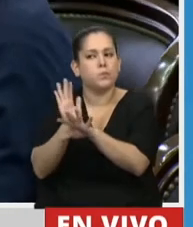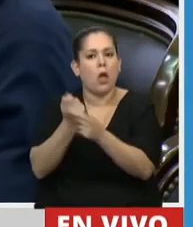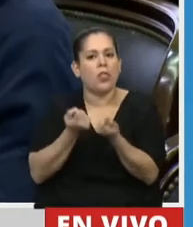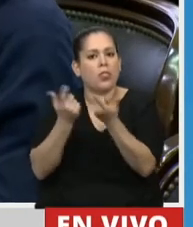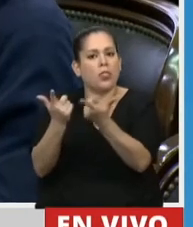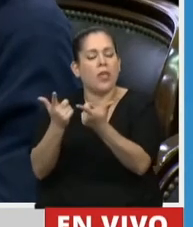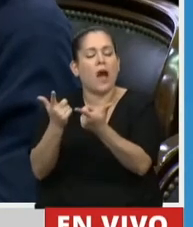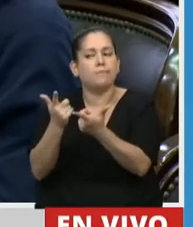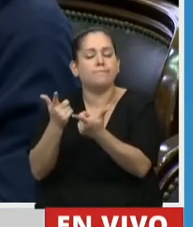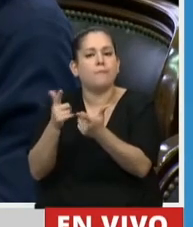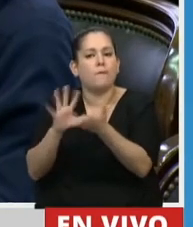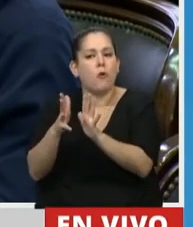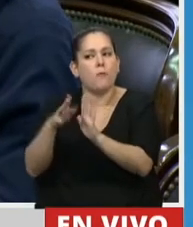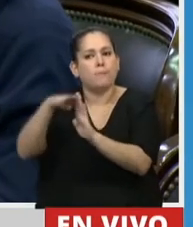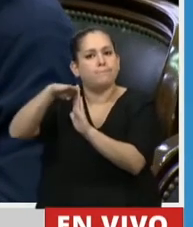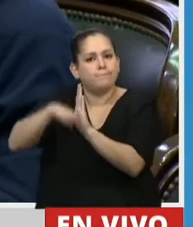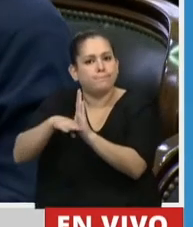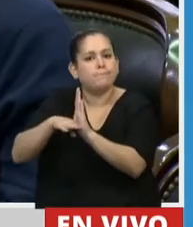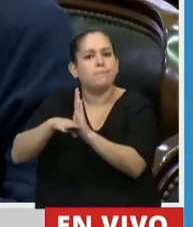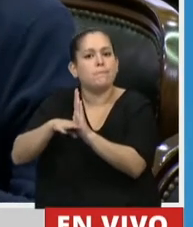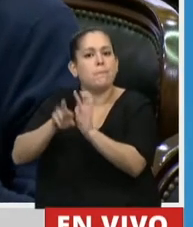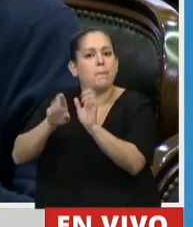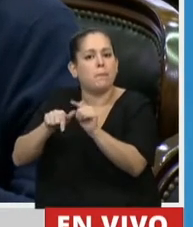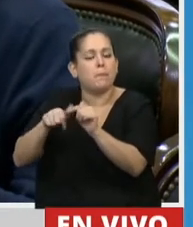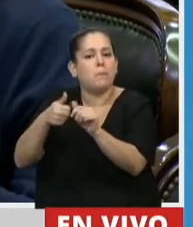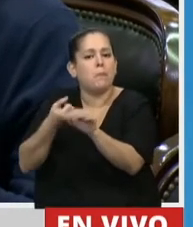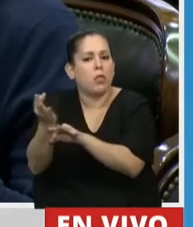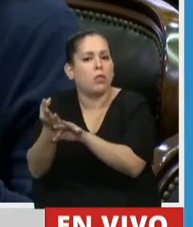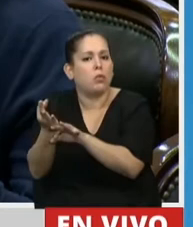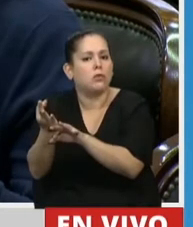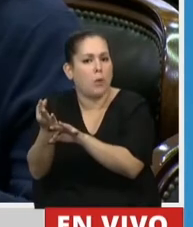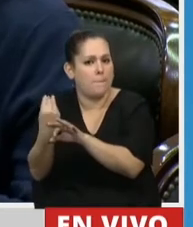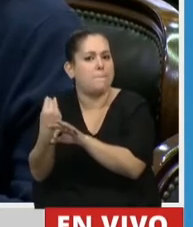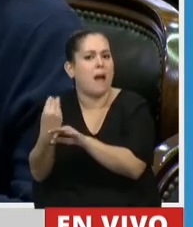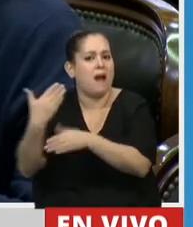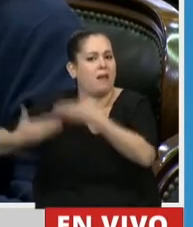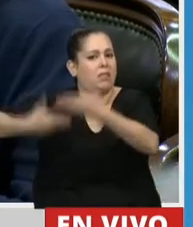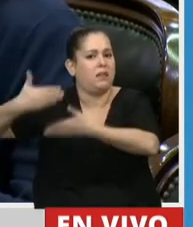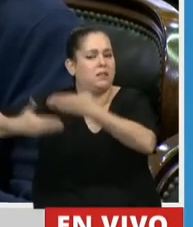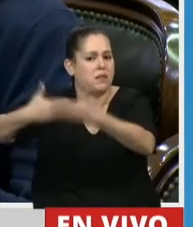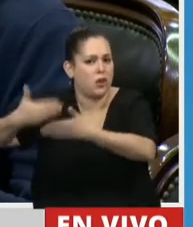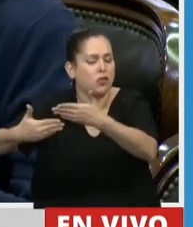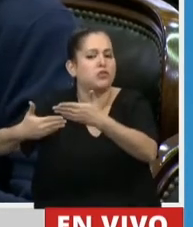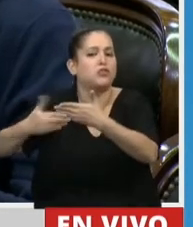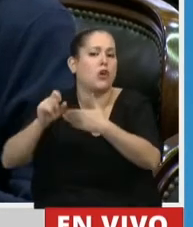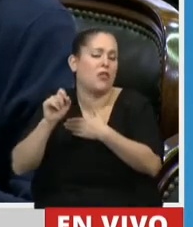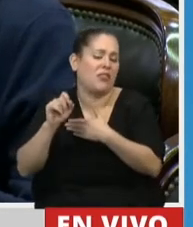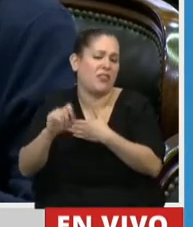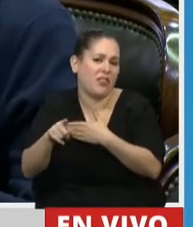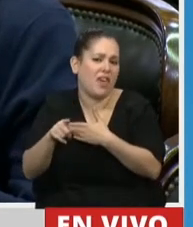instrumento de política educativa para el desarrollo del proceso